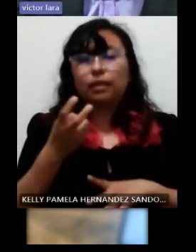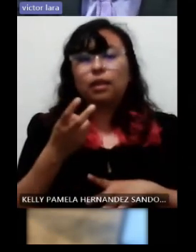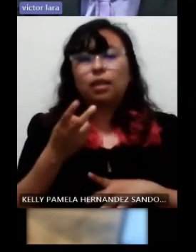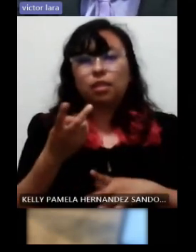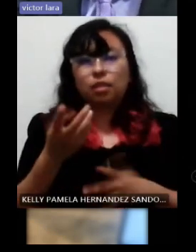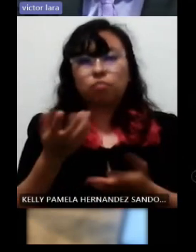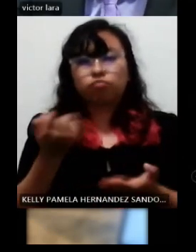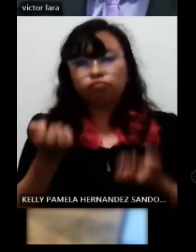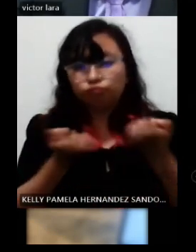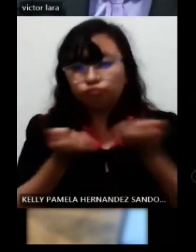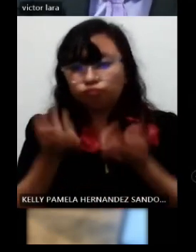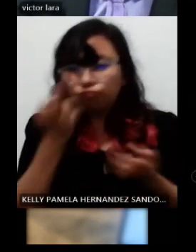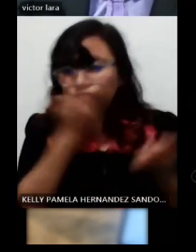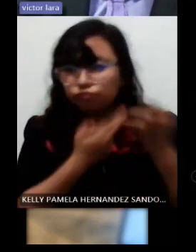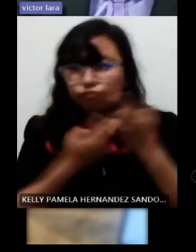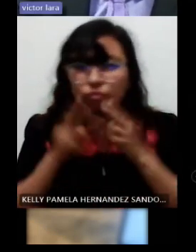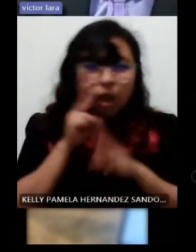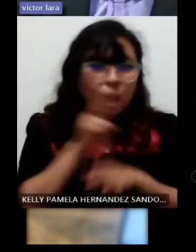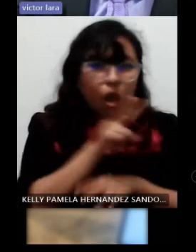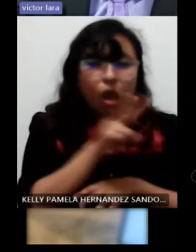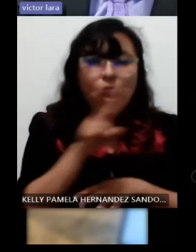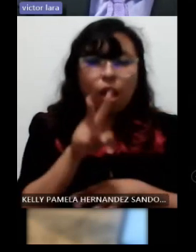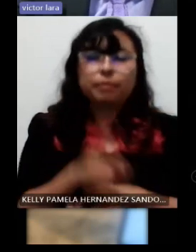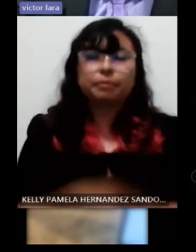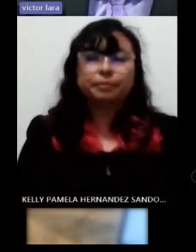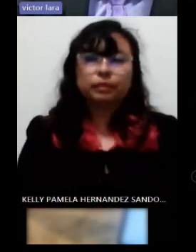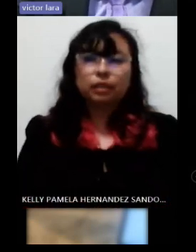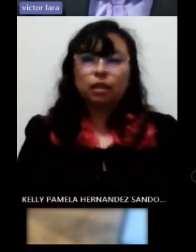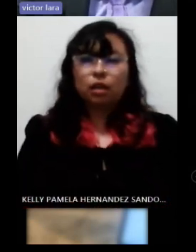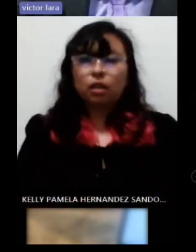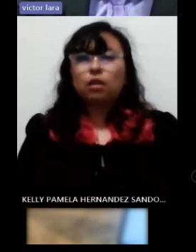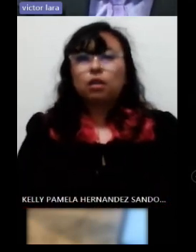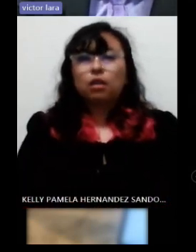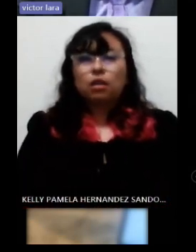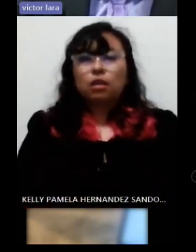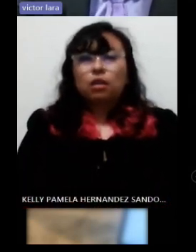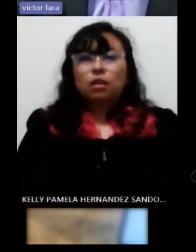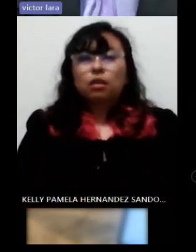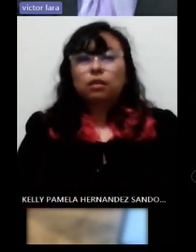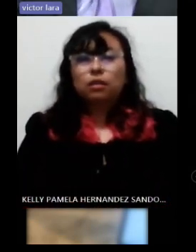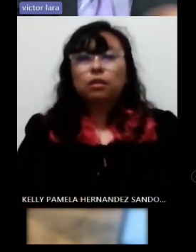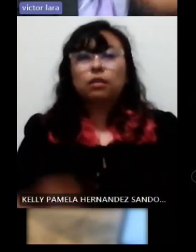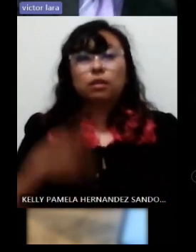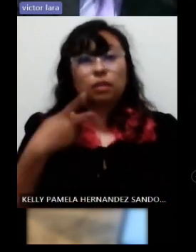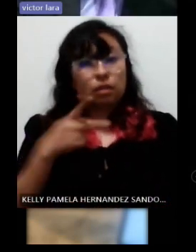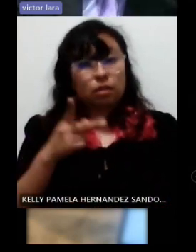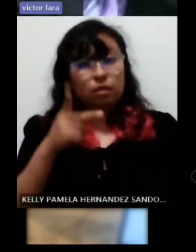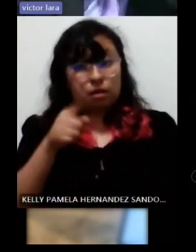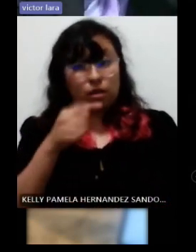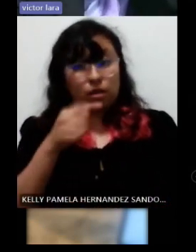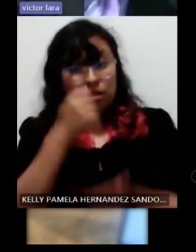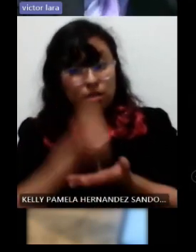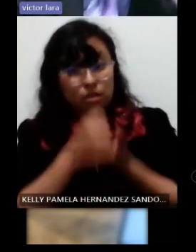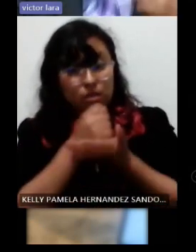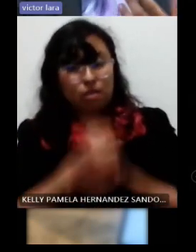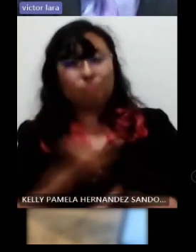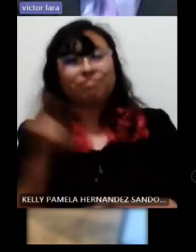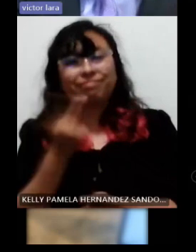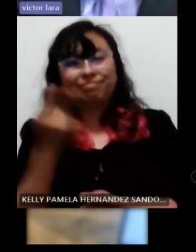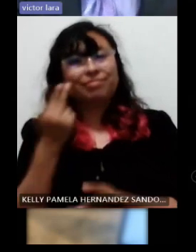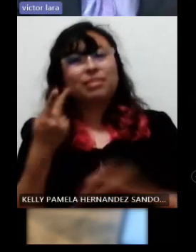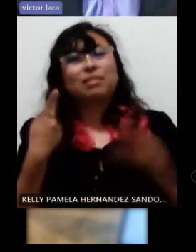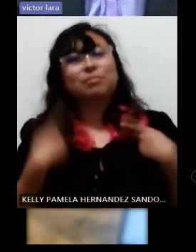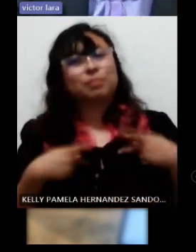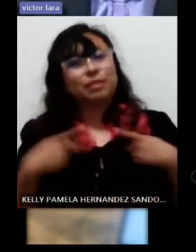valoraciones sin embargo bueno la rehabilitación como lo dicen sí debe de venir acompañada de un especialista no